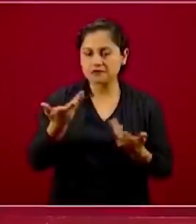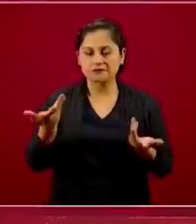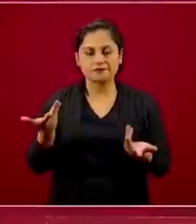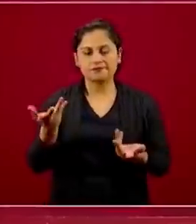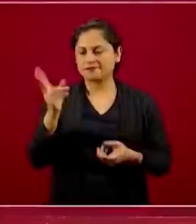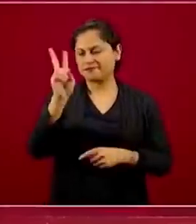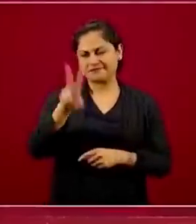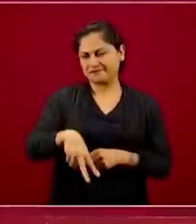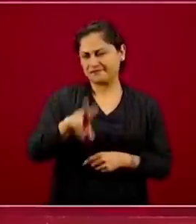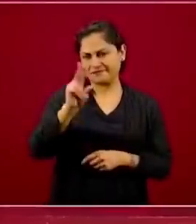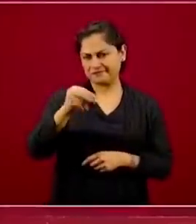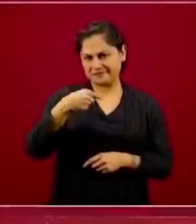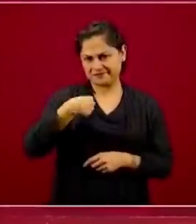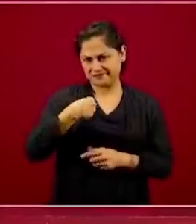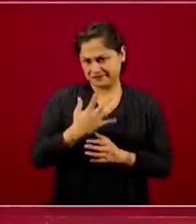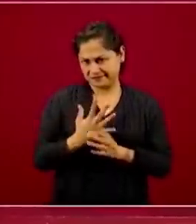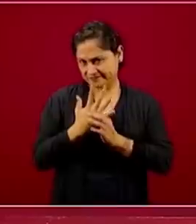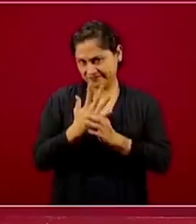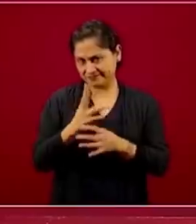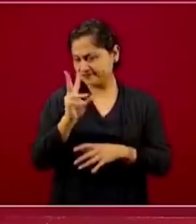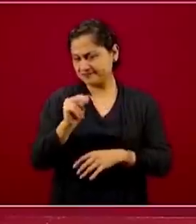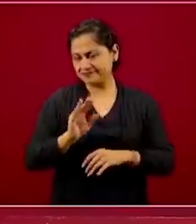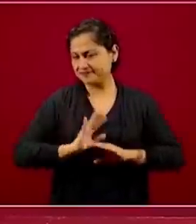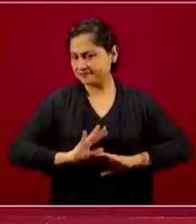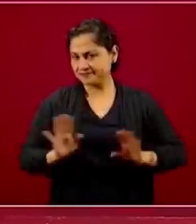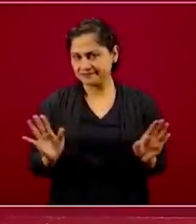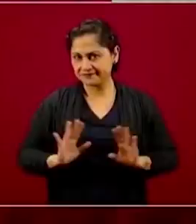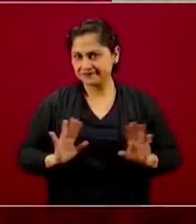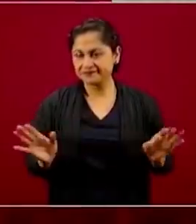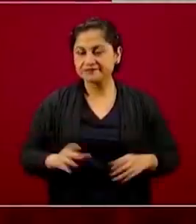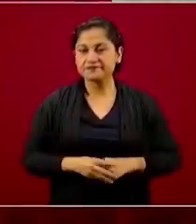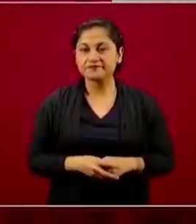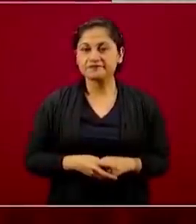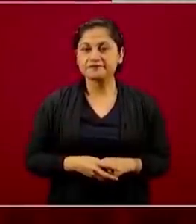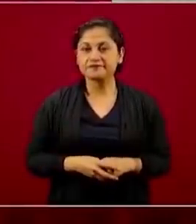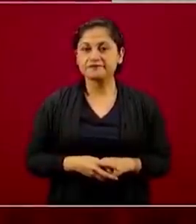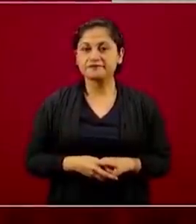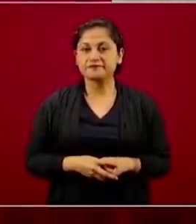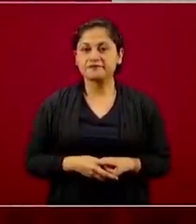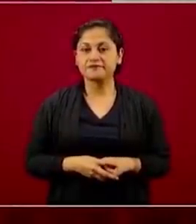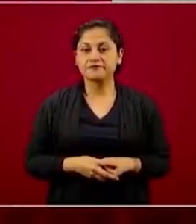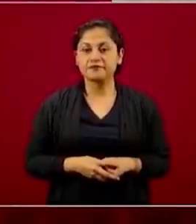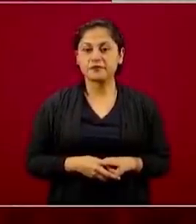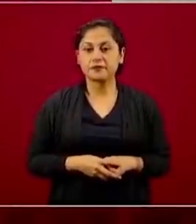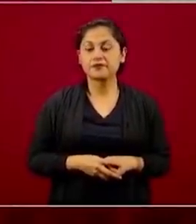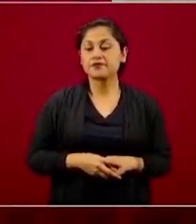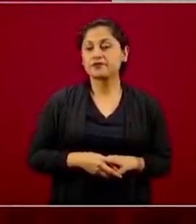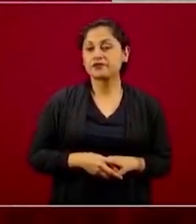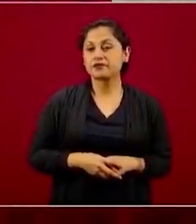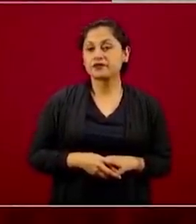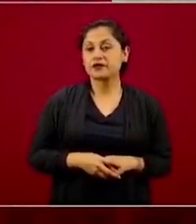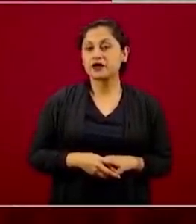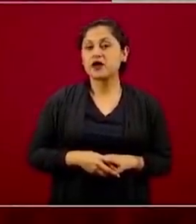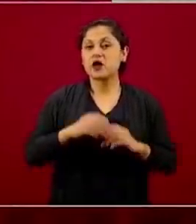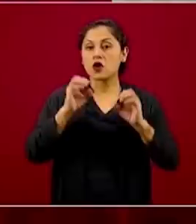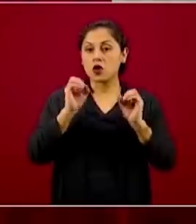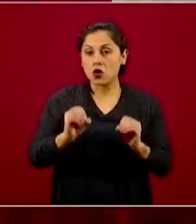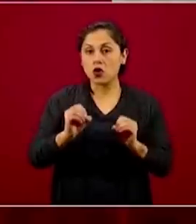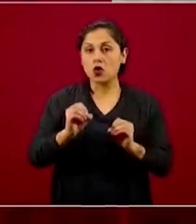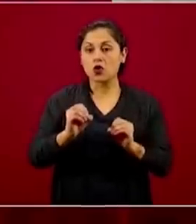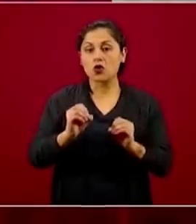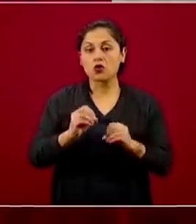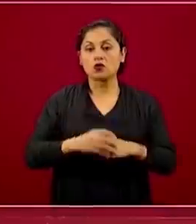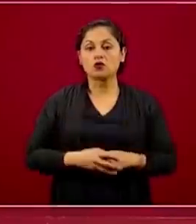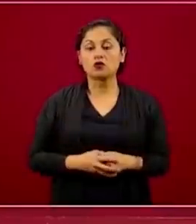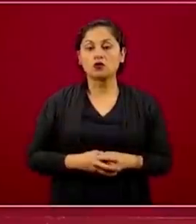claro que no es el caso, tampoco es que exista una disposición general en